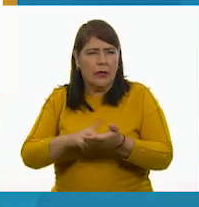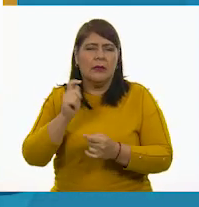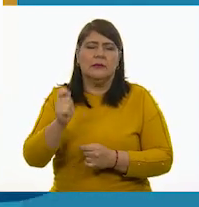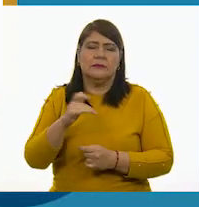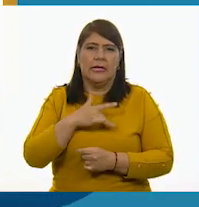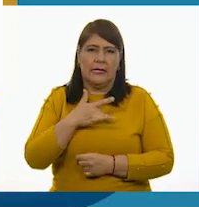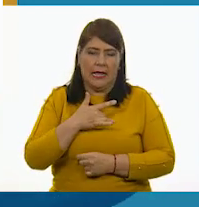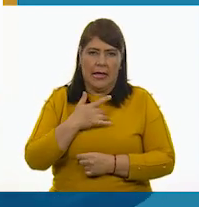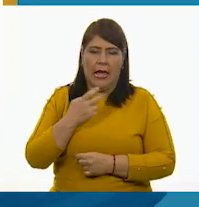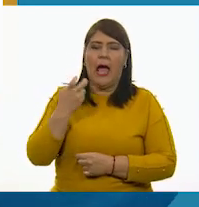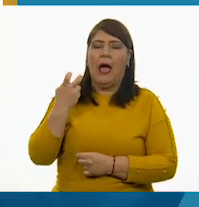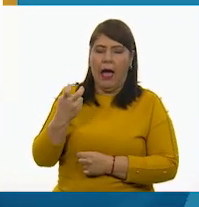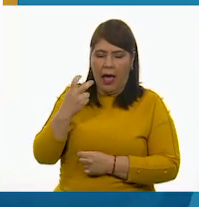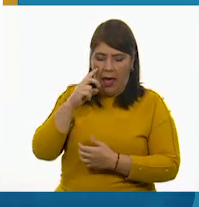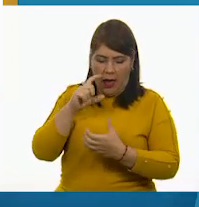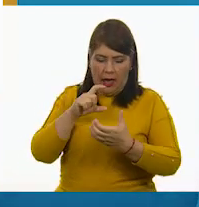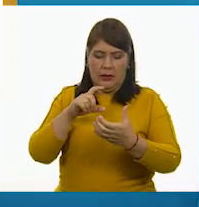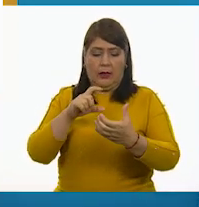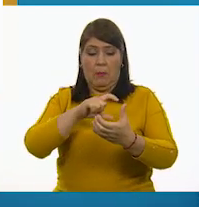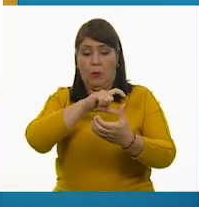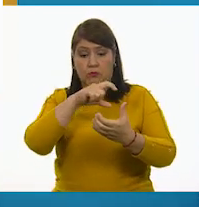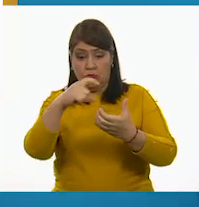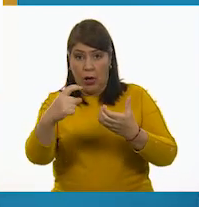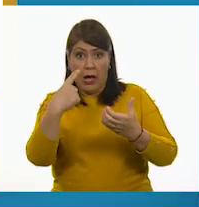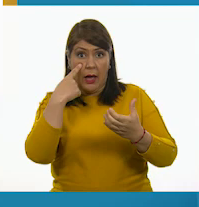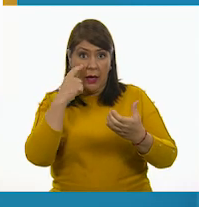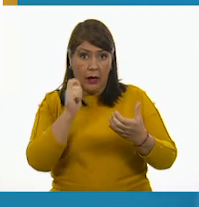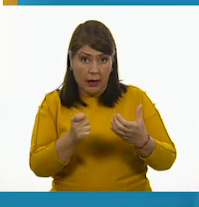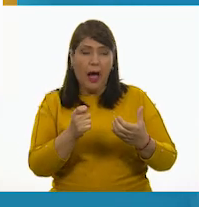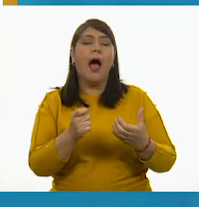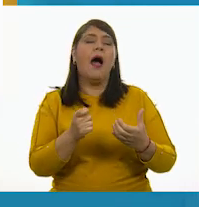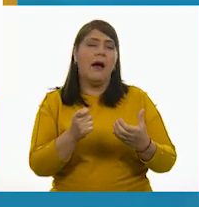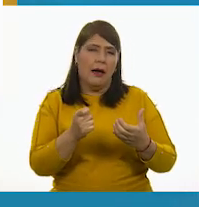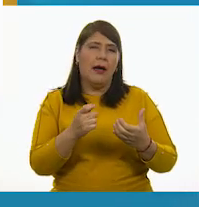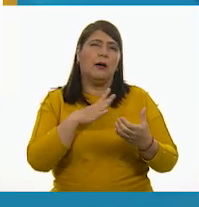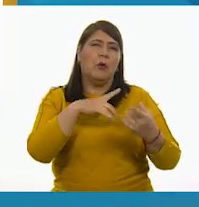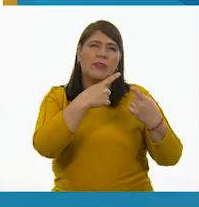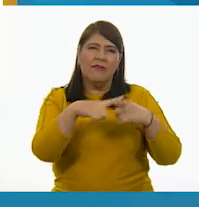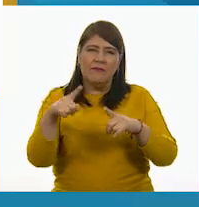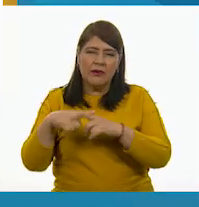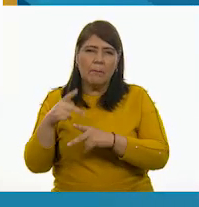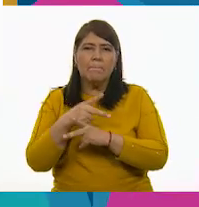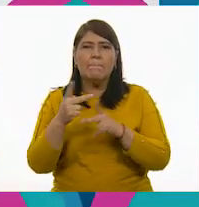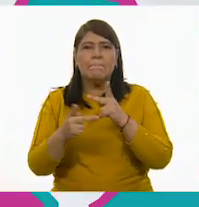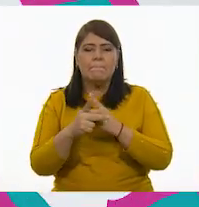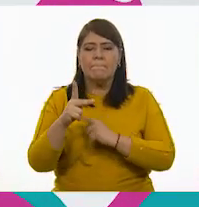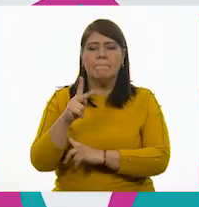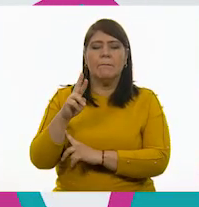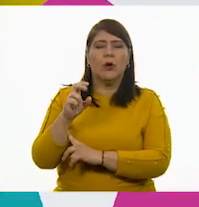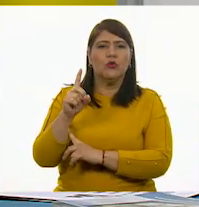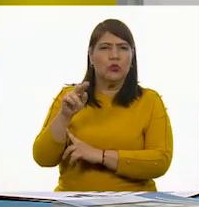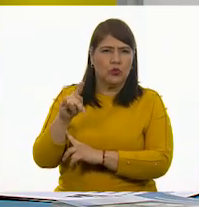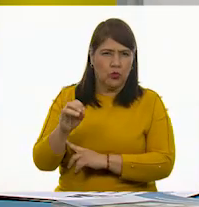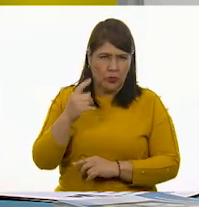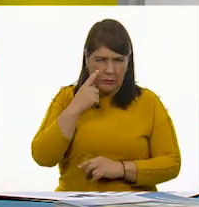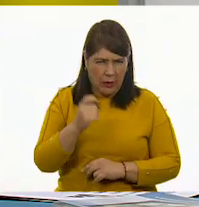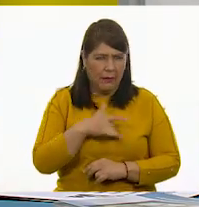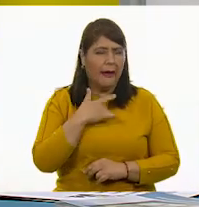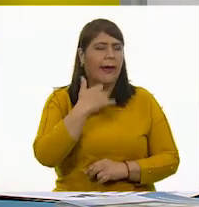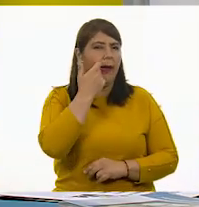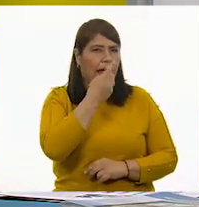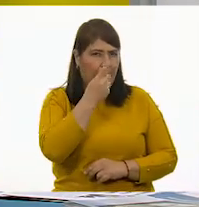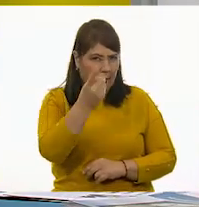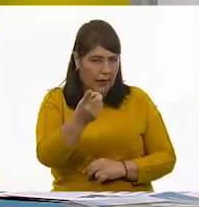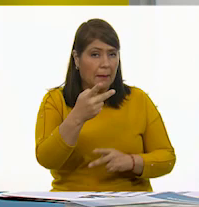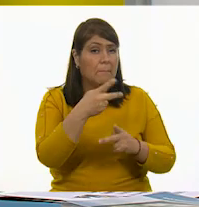los productos, fija, aquí sí quiero hacer una acotación. Todos los